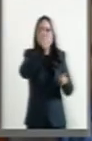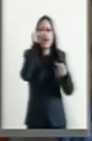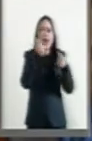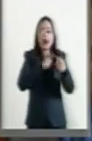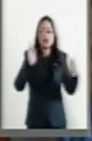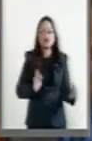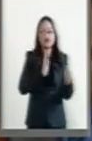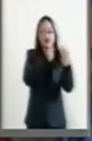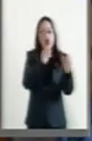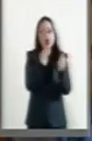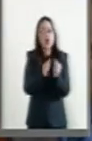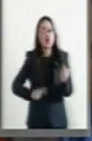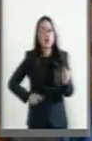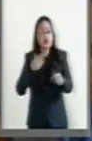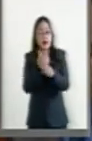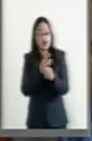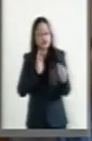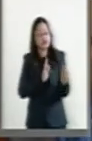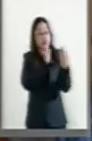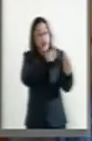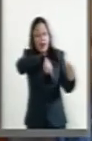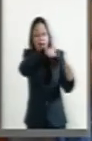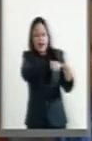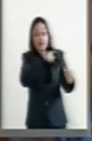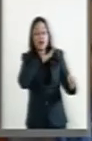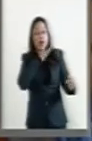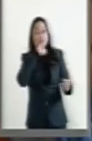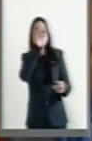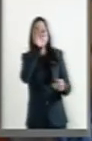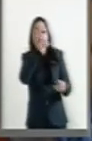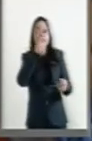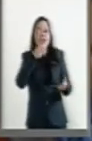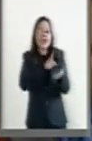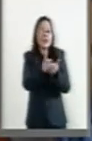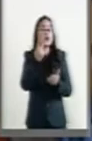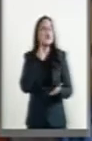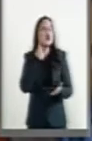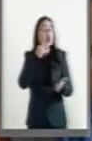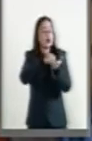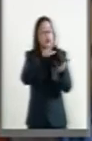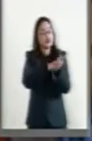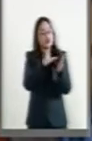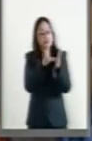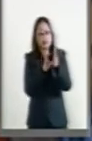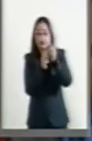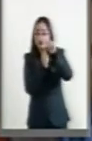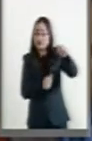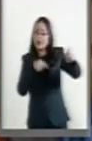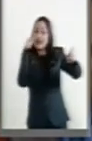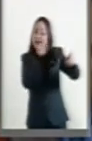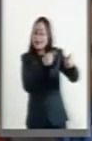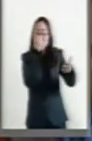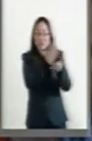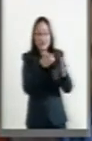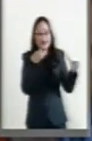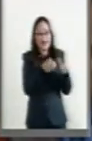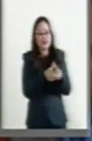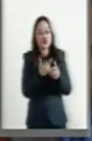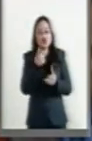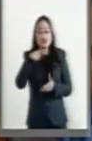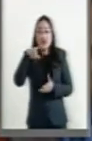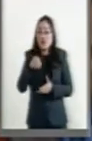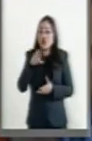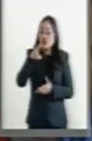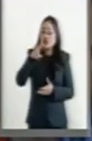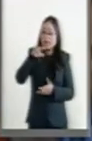audiencia con el gobernador estaba ejerciendo un derecho político que consagra la Constitución. Gonzalo Rivas no es la